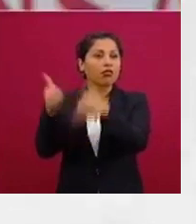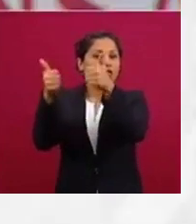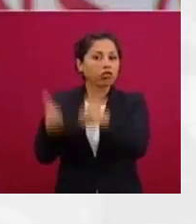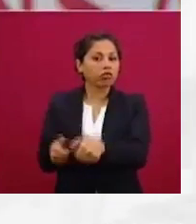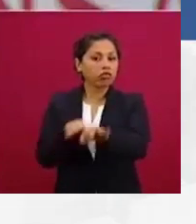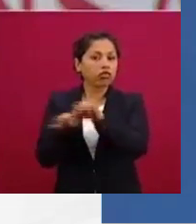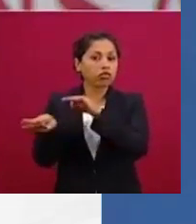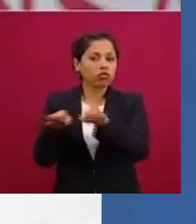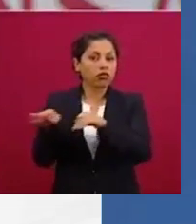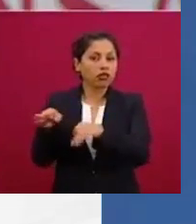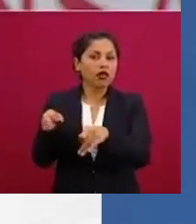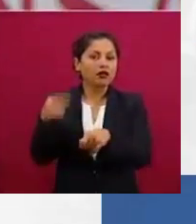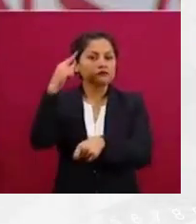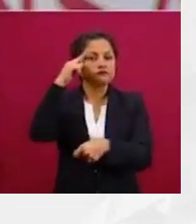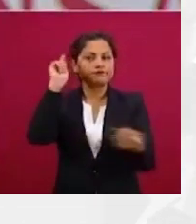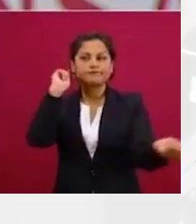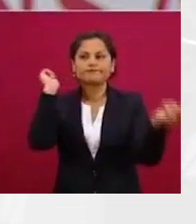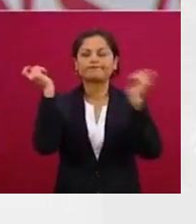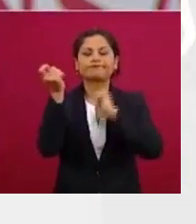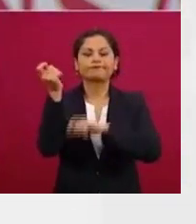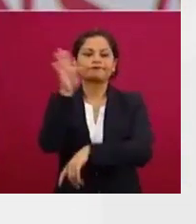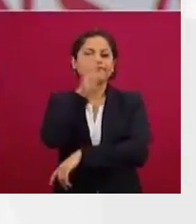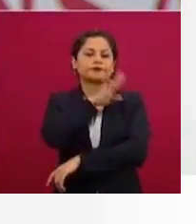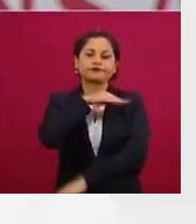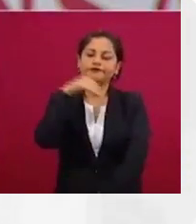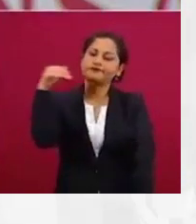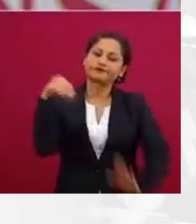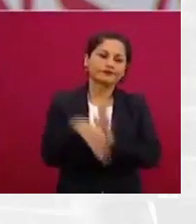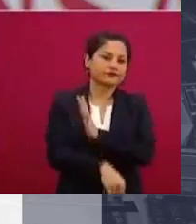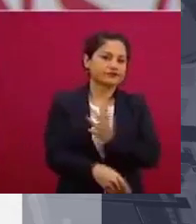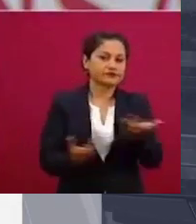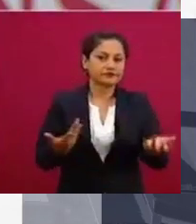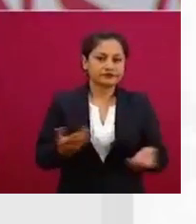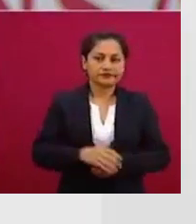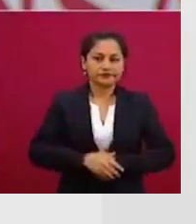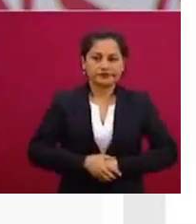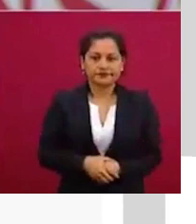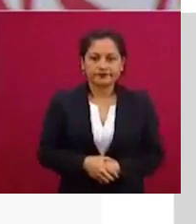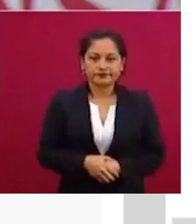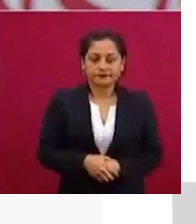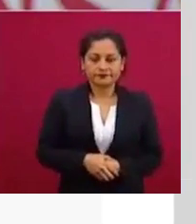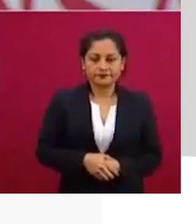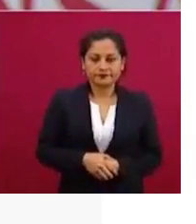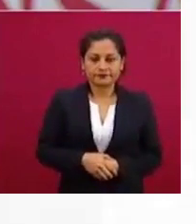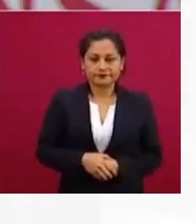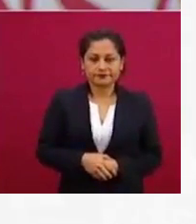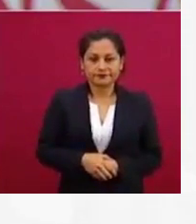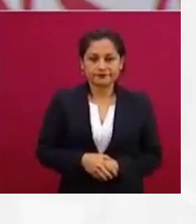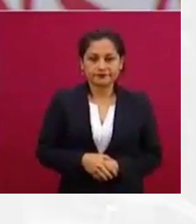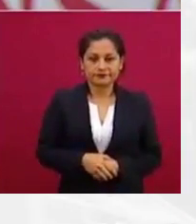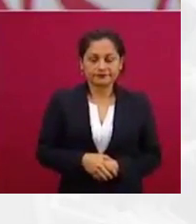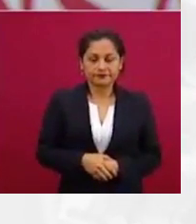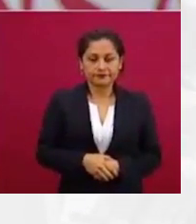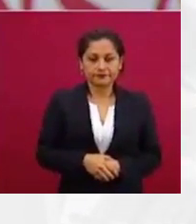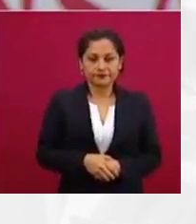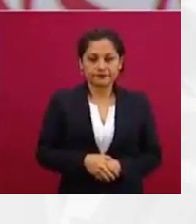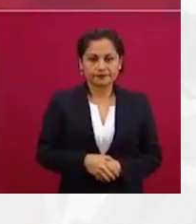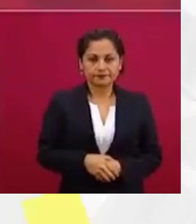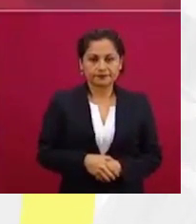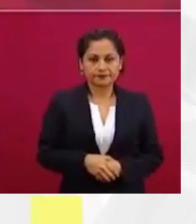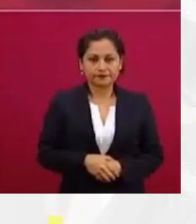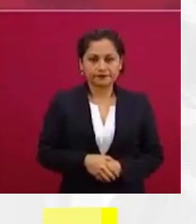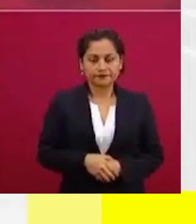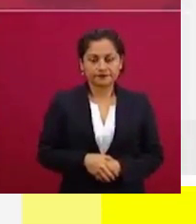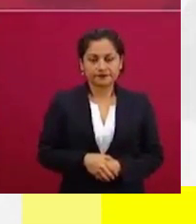protagonizado por un malabarista que entiende muy bien de este negocio, y que en nada le sirven, ni le ayudan ni al